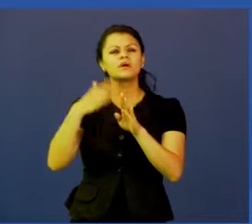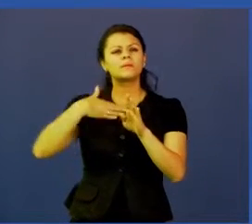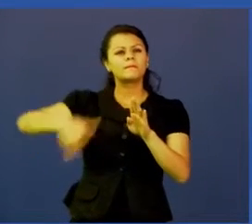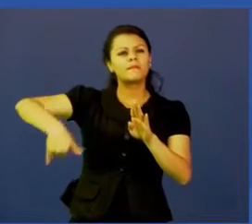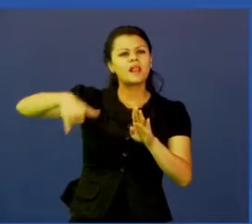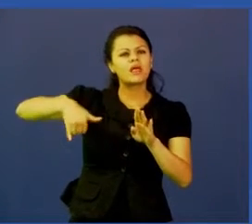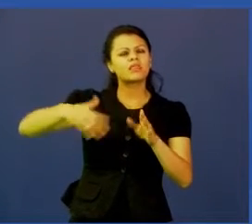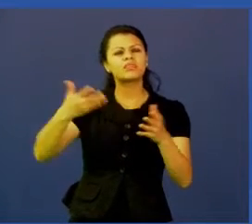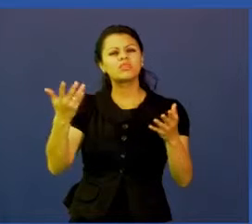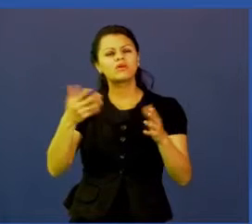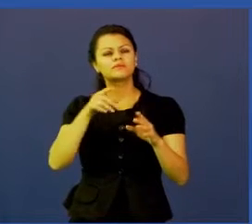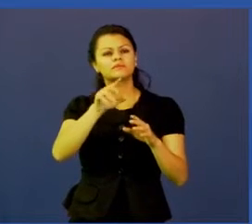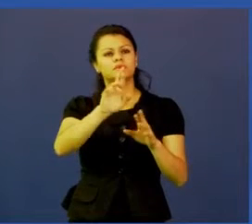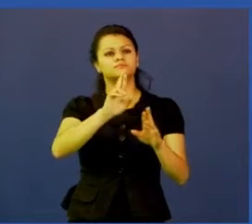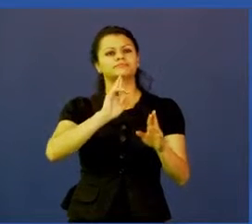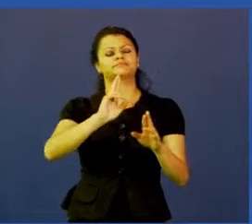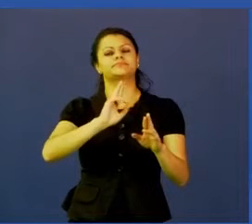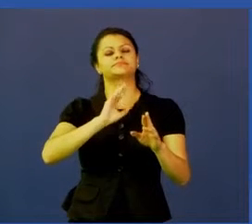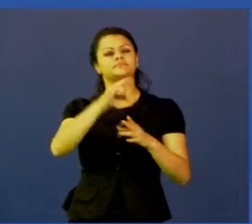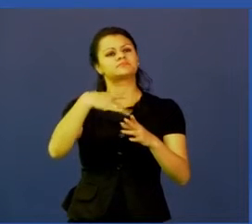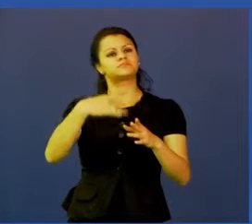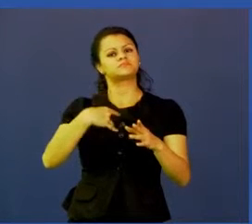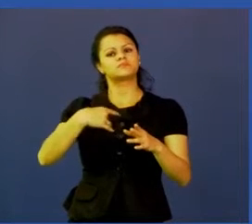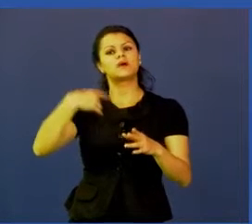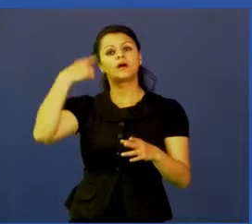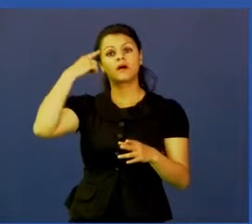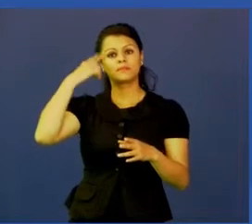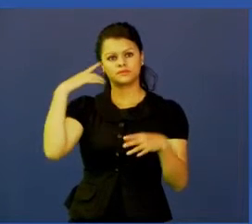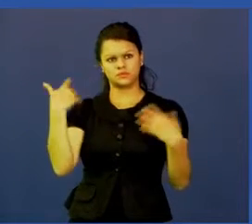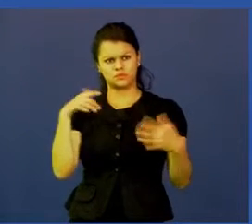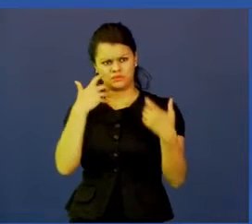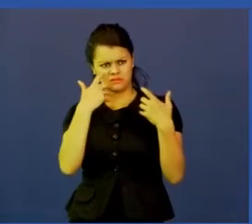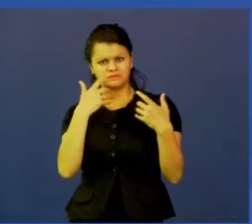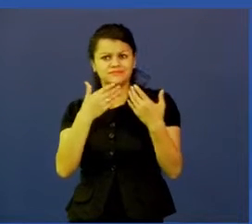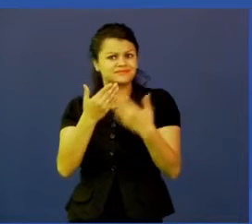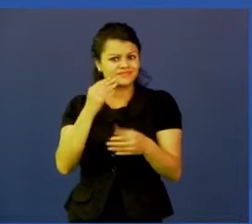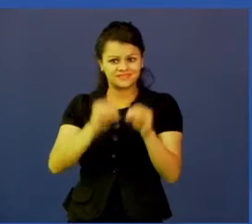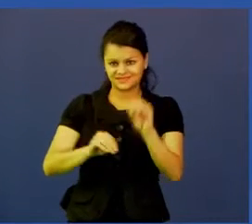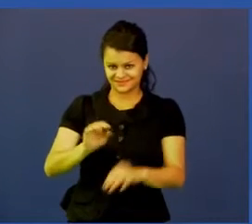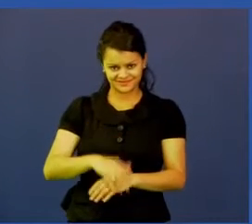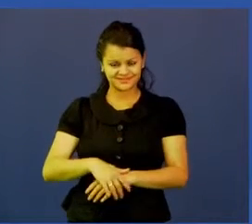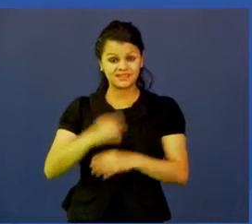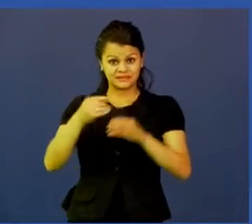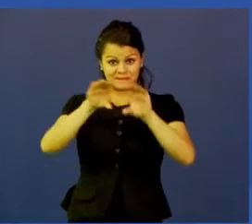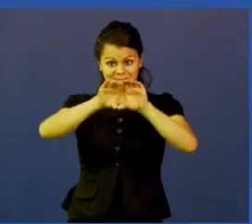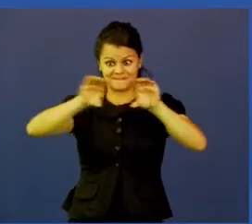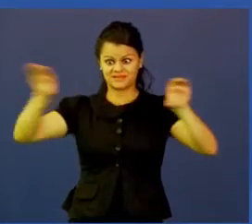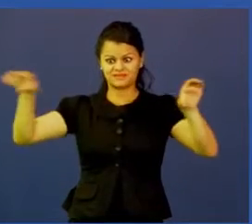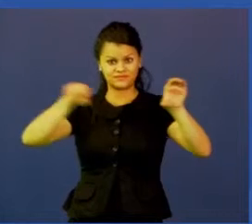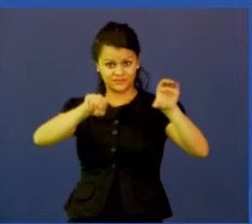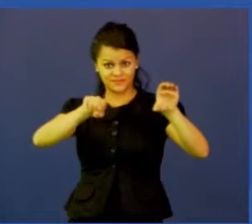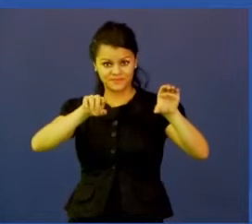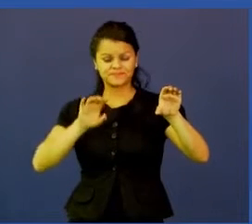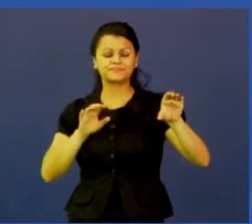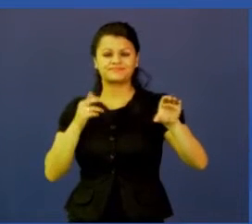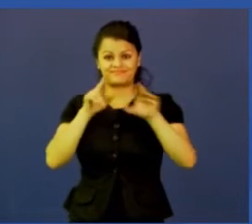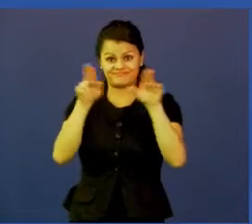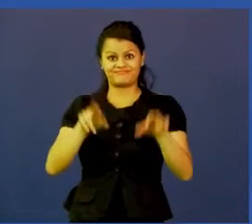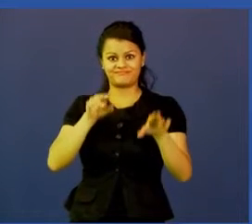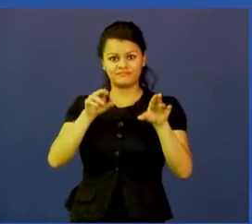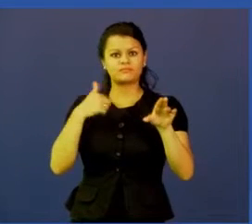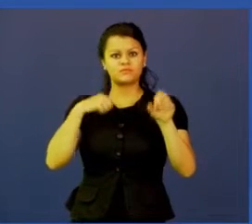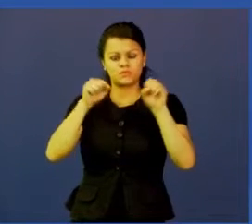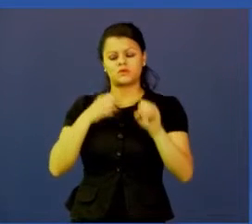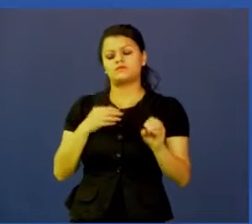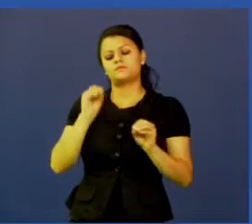que parece muy elaborado, pues realmente ya es muy fácil de hacer. Esta es una plataforma, por ejemplo, en la que uno puede entrenar su propio